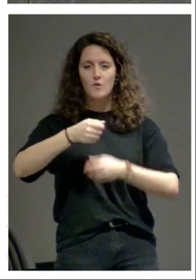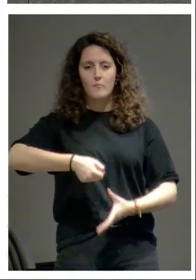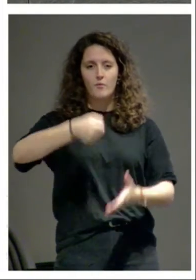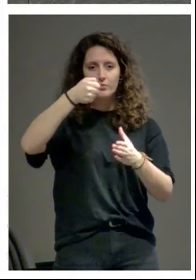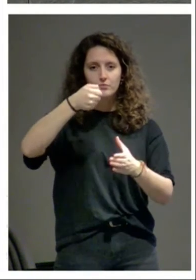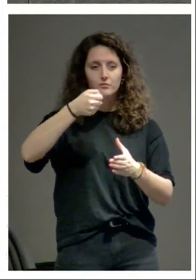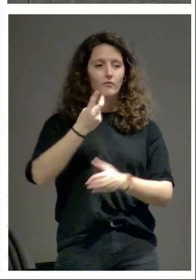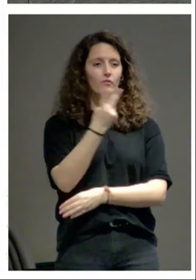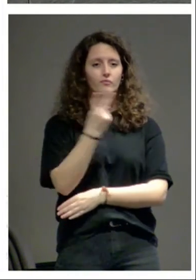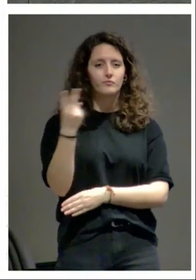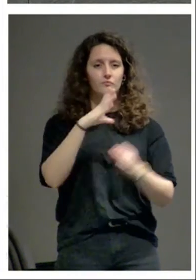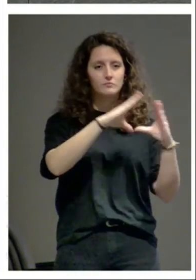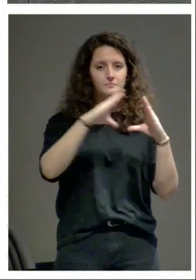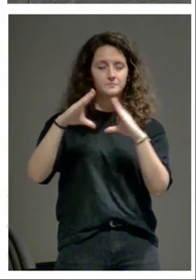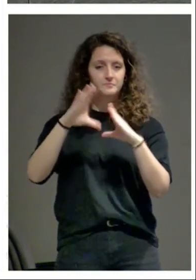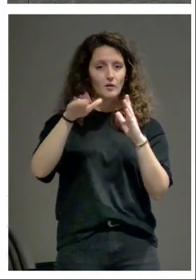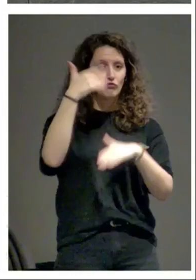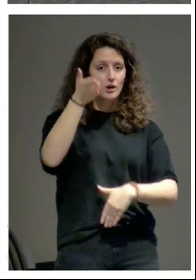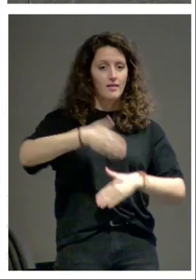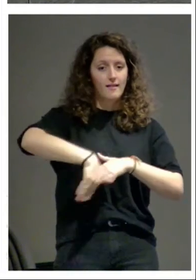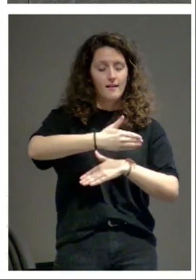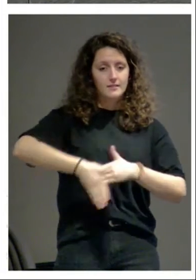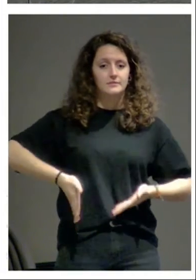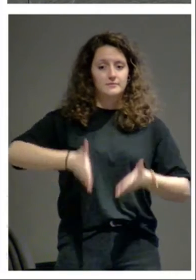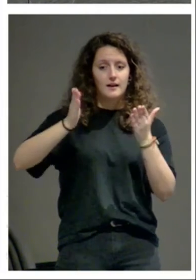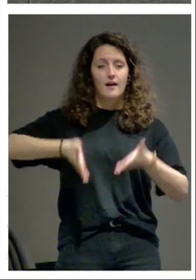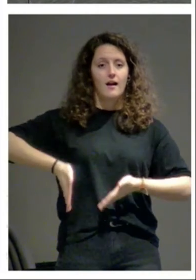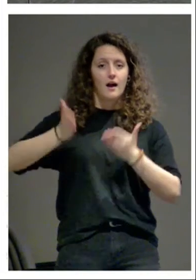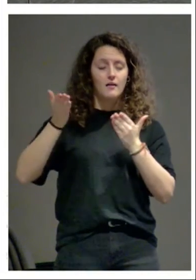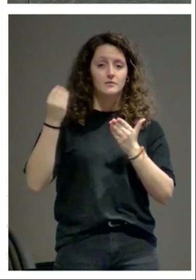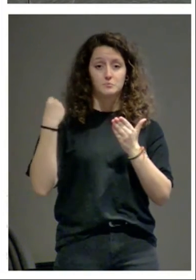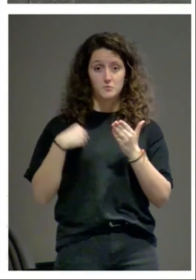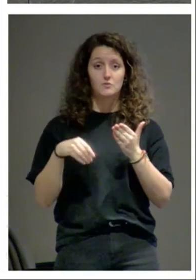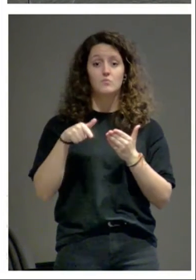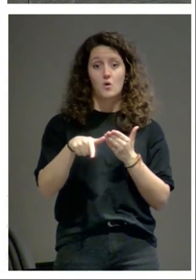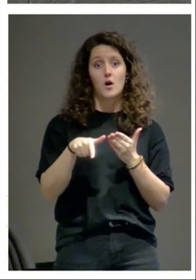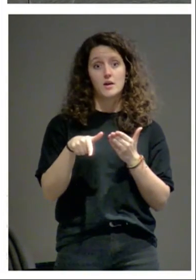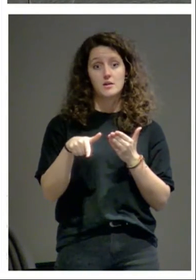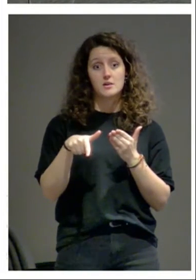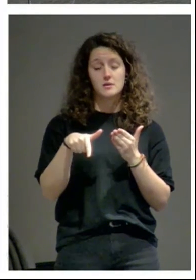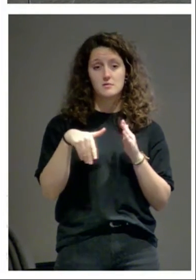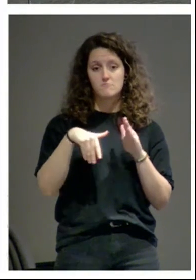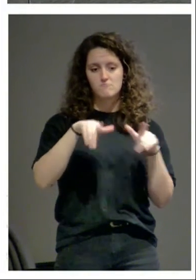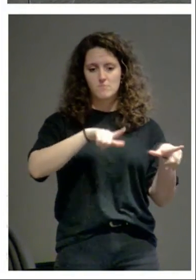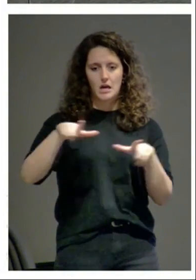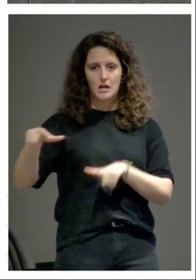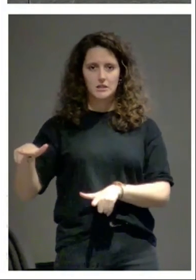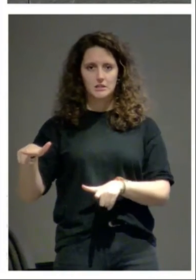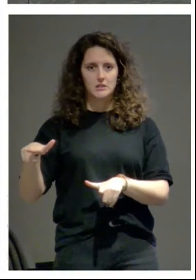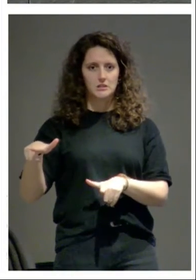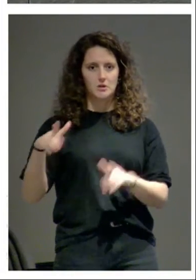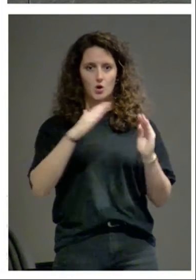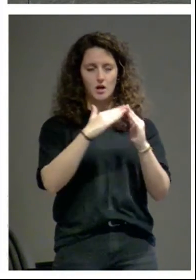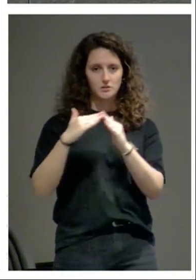las dos iglesias estén por fuera de las calles donde van a estar los casales los solares para las